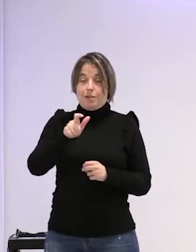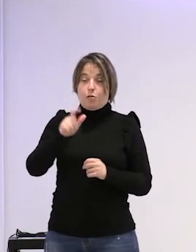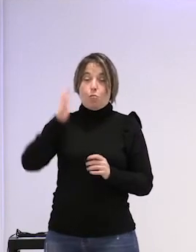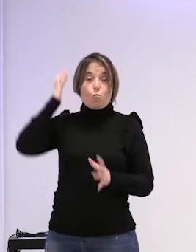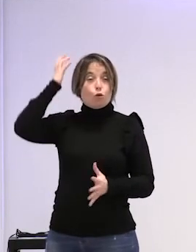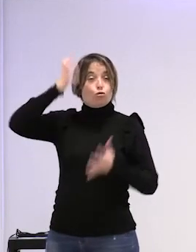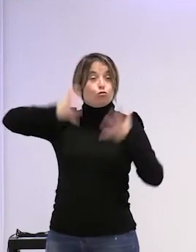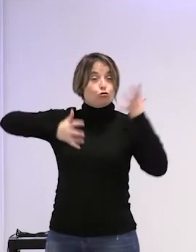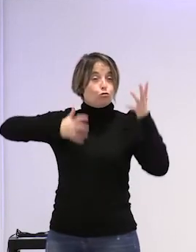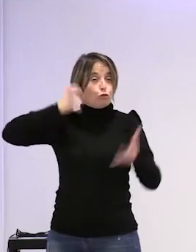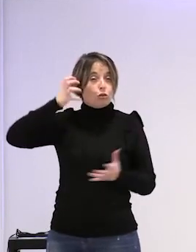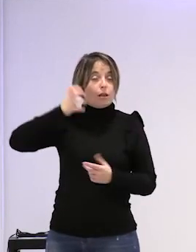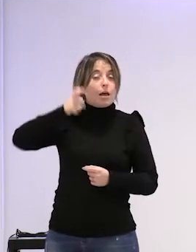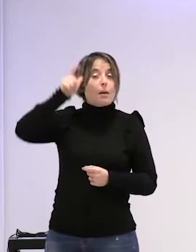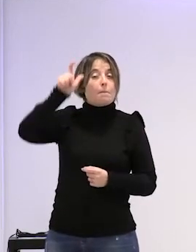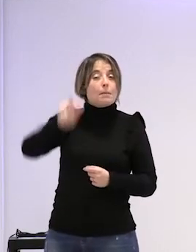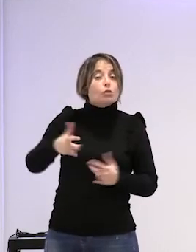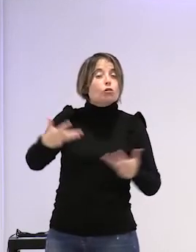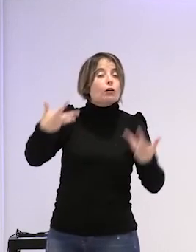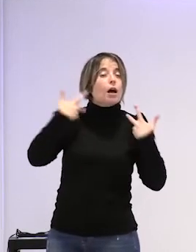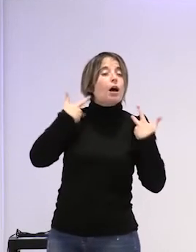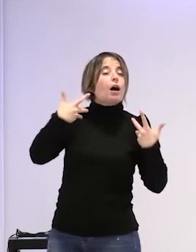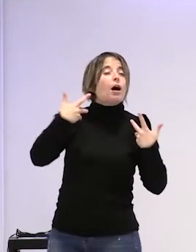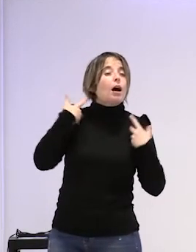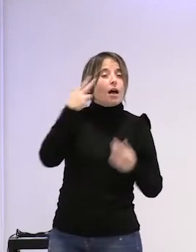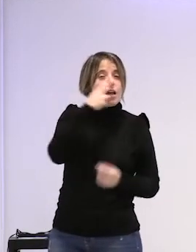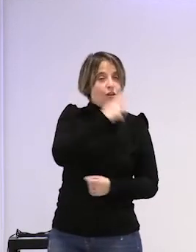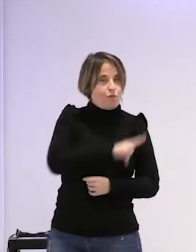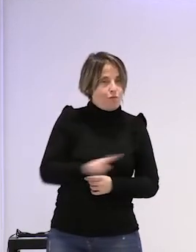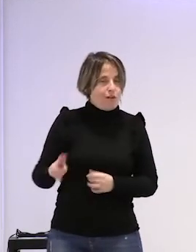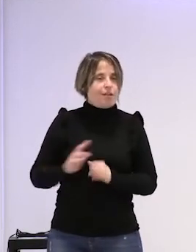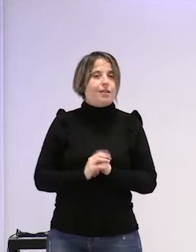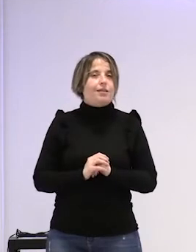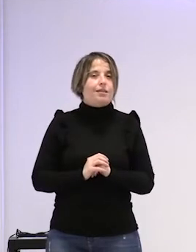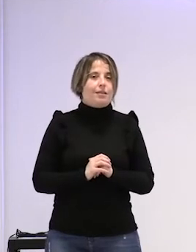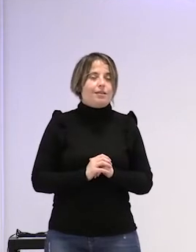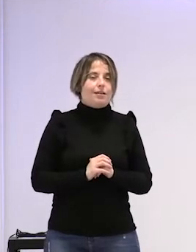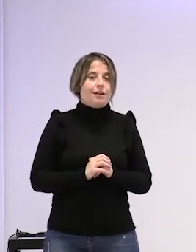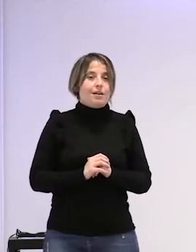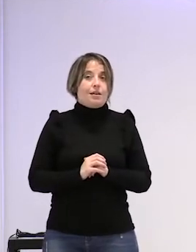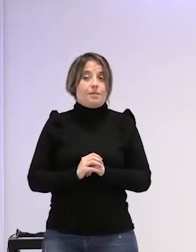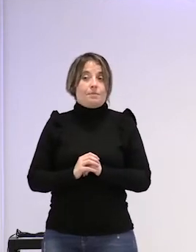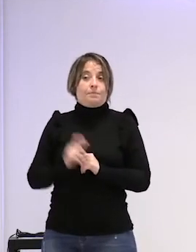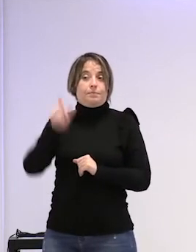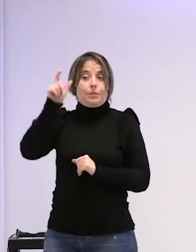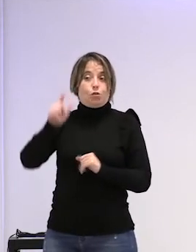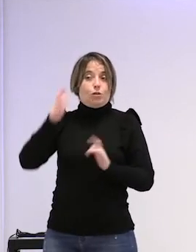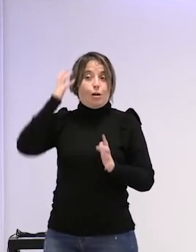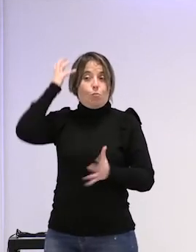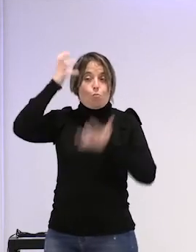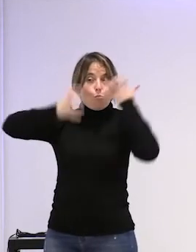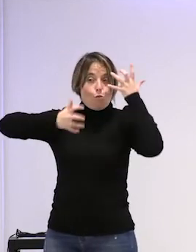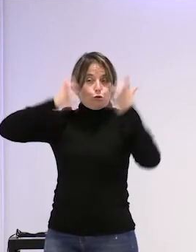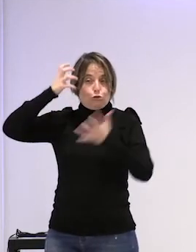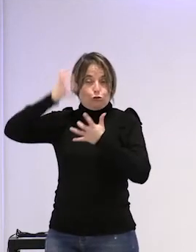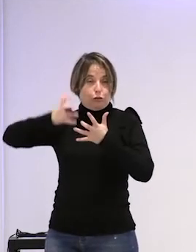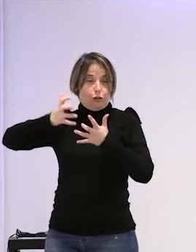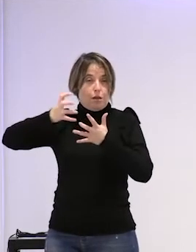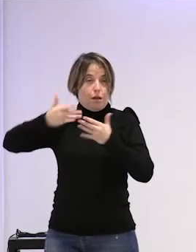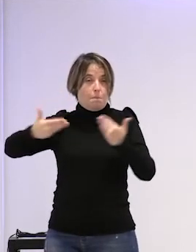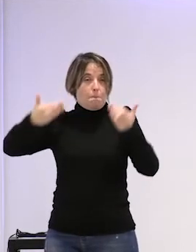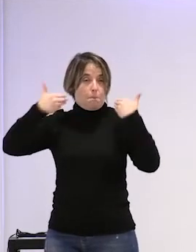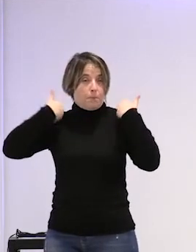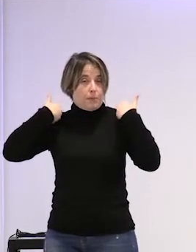de la persona que ha padecido abusos sexuales en la infancia o sea es curioso porque ahí es la monstruosidad de la persona que agrede del agresor